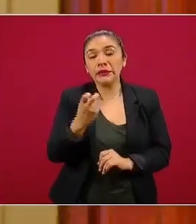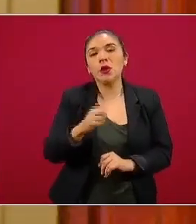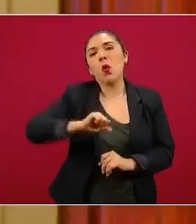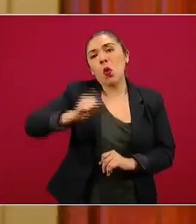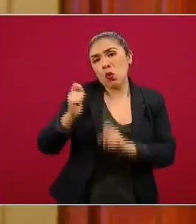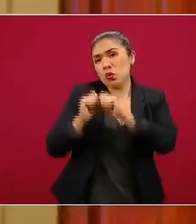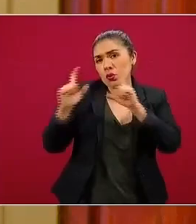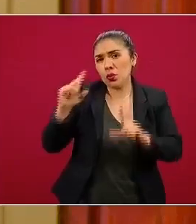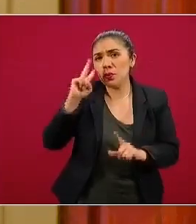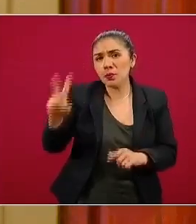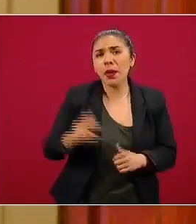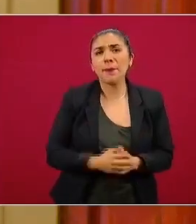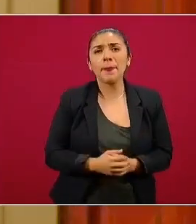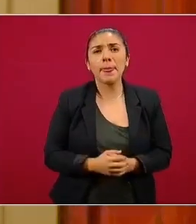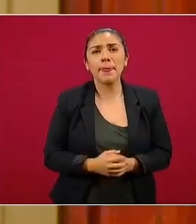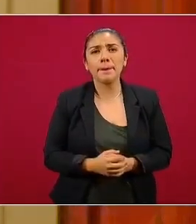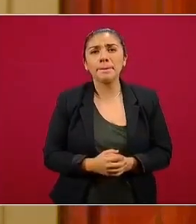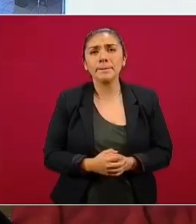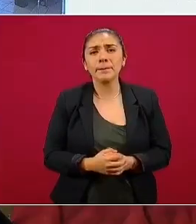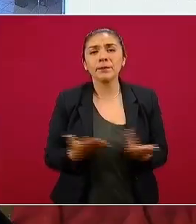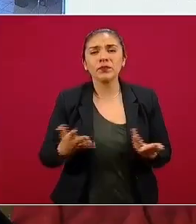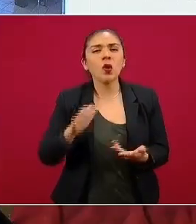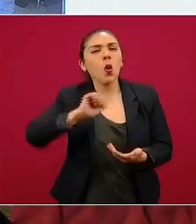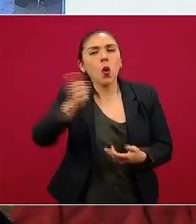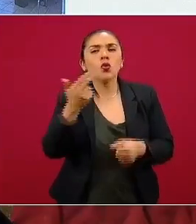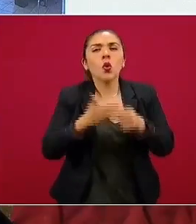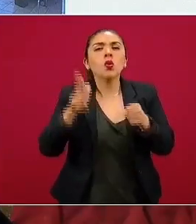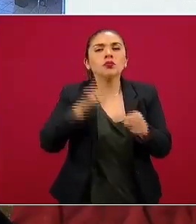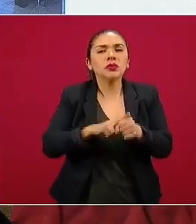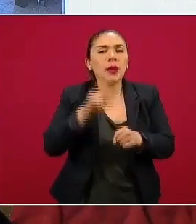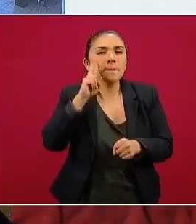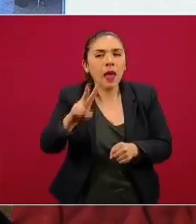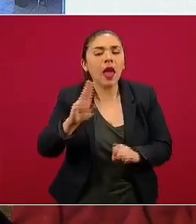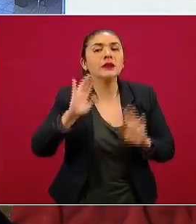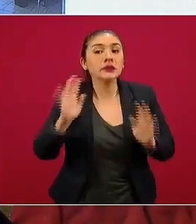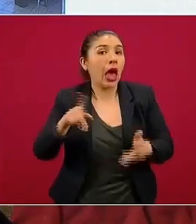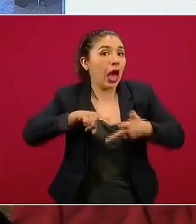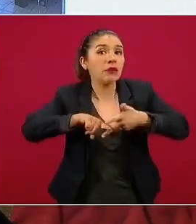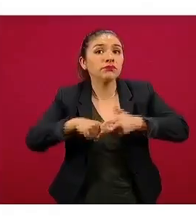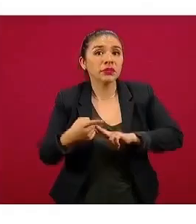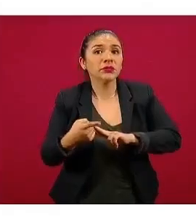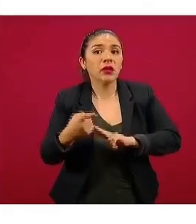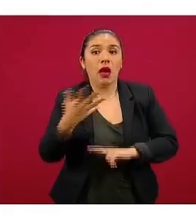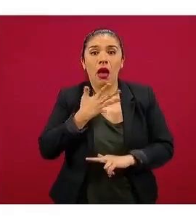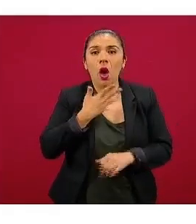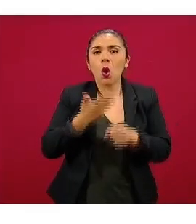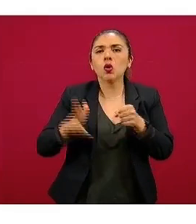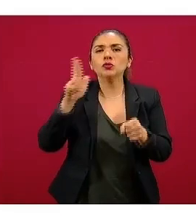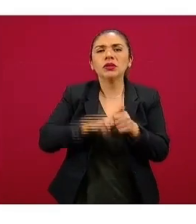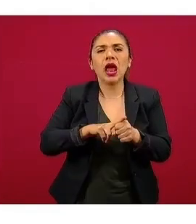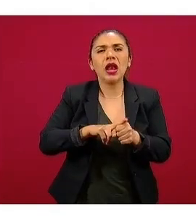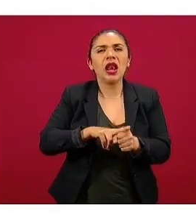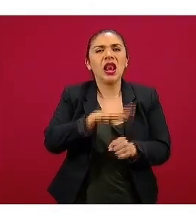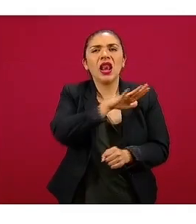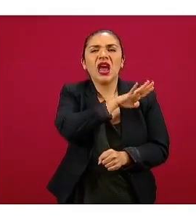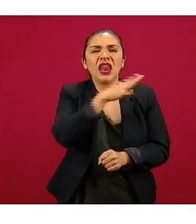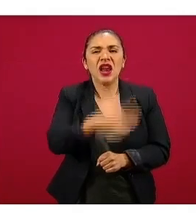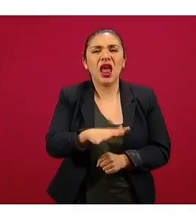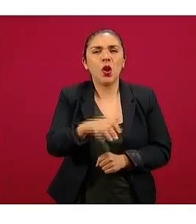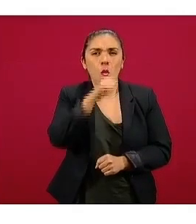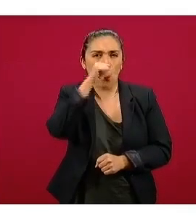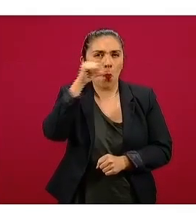diapositivas vamos a ver aquellos hospitales precisamente en donde ya se inició. Tenemos al Hospital General de